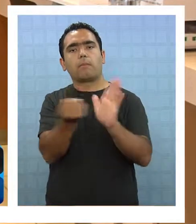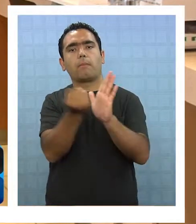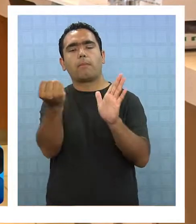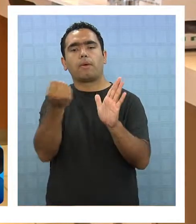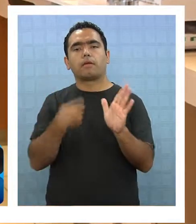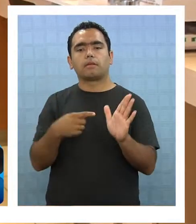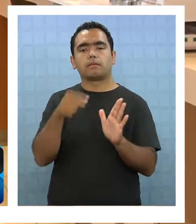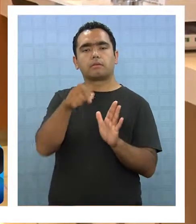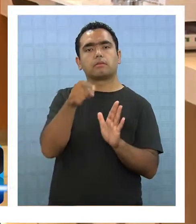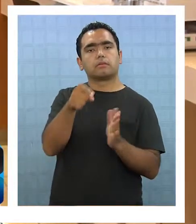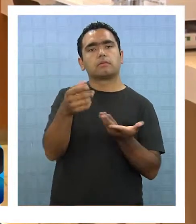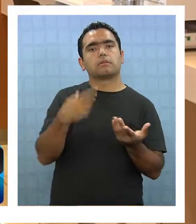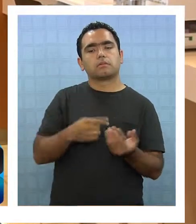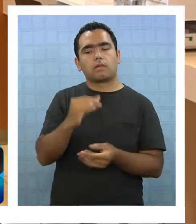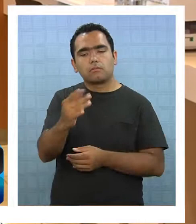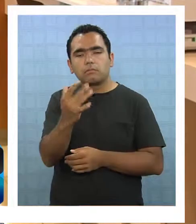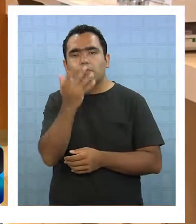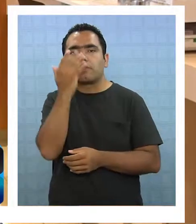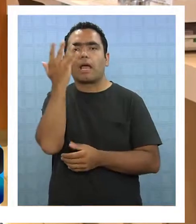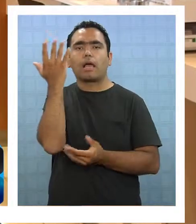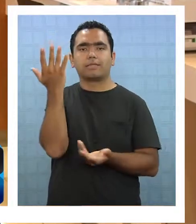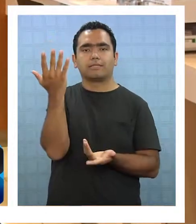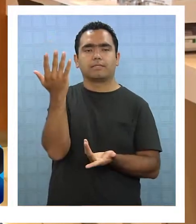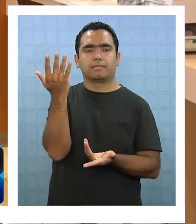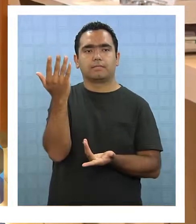hipoalergénica sin fragancia.